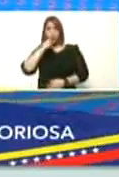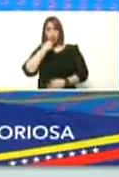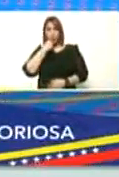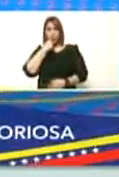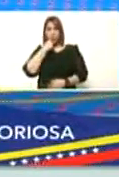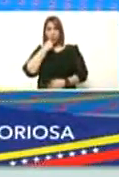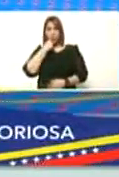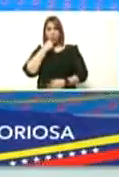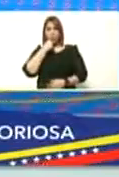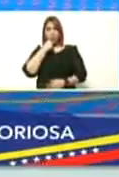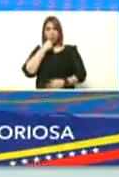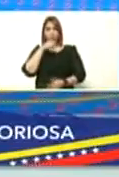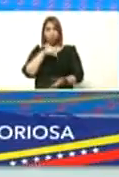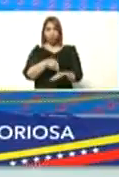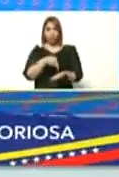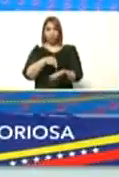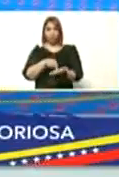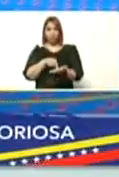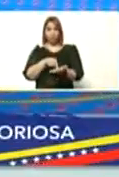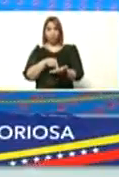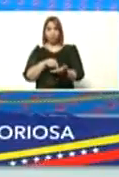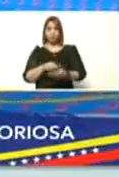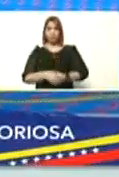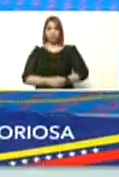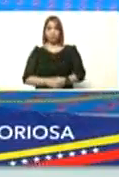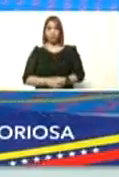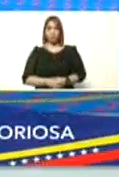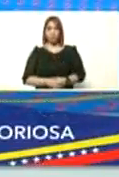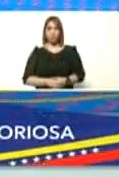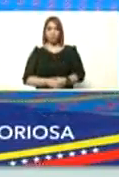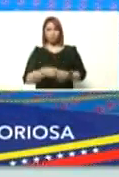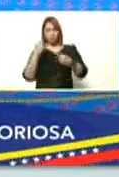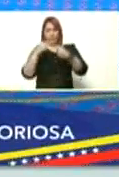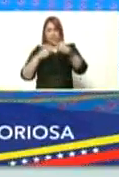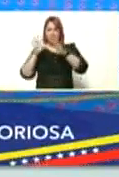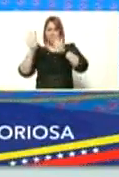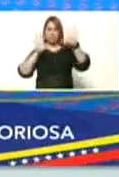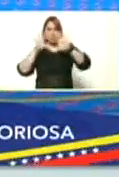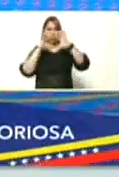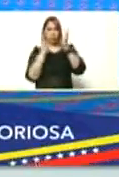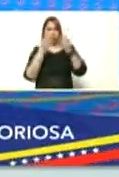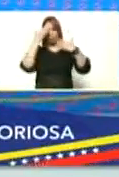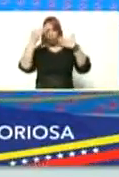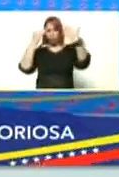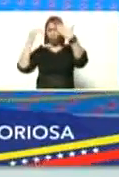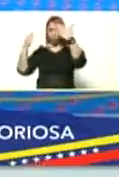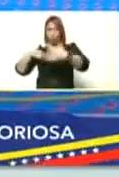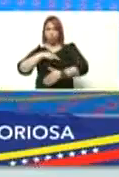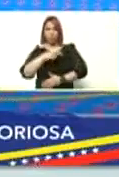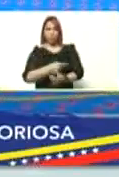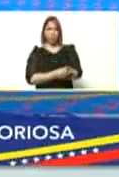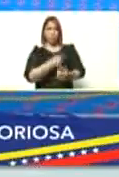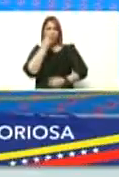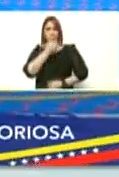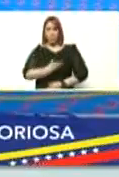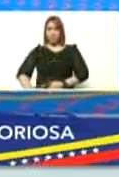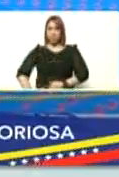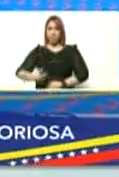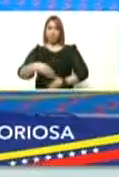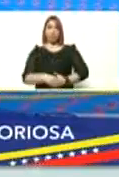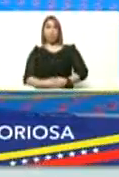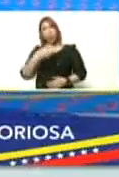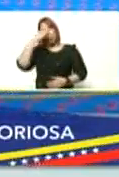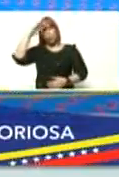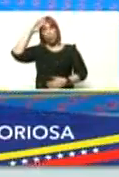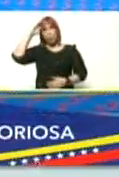de Irán bueno y de distintas partes del mundo haber saludado a nuestro hermano presidente de Cuba